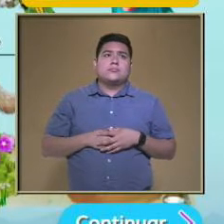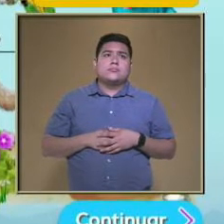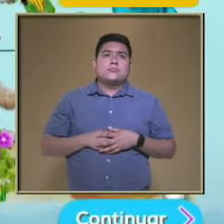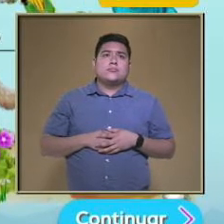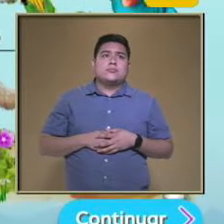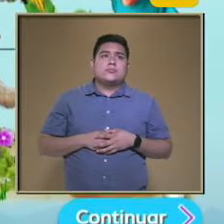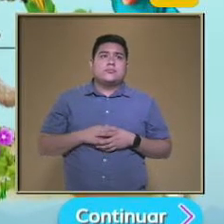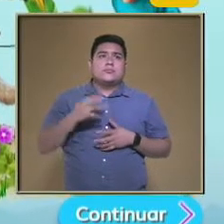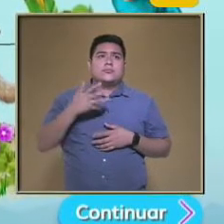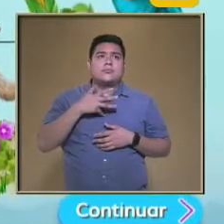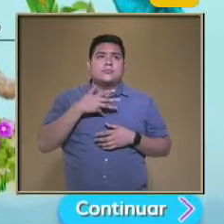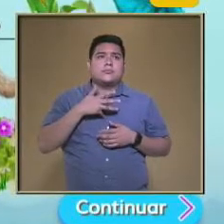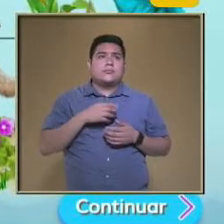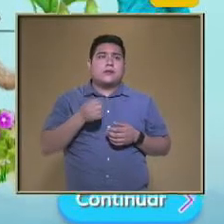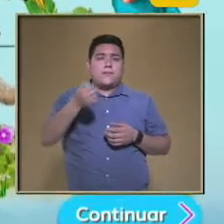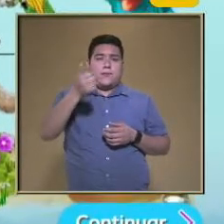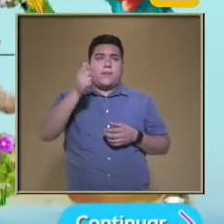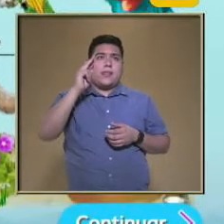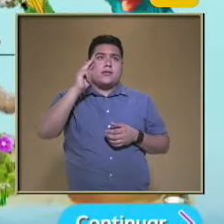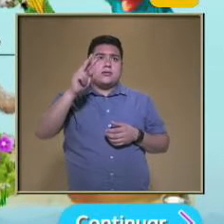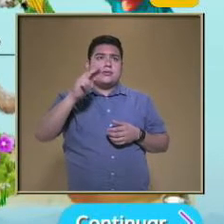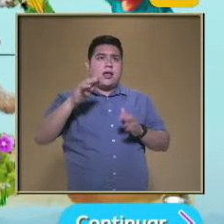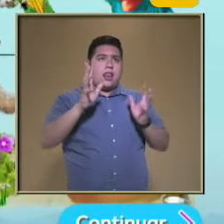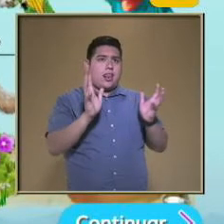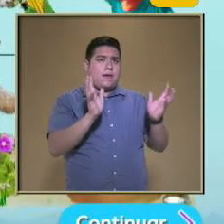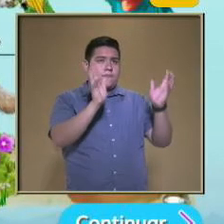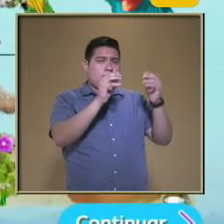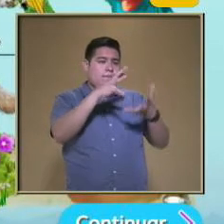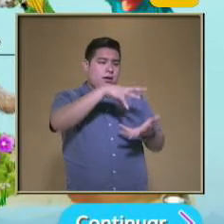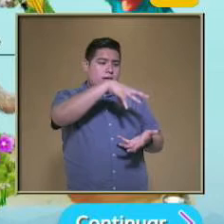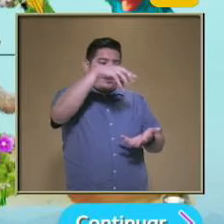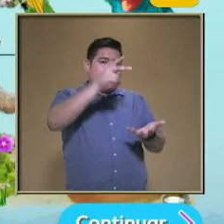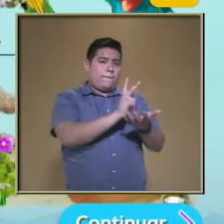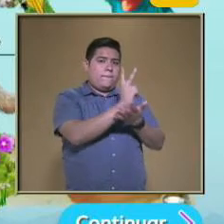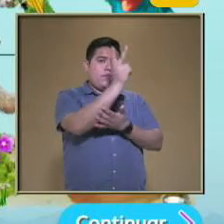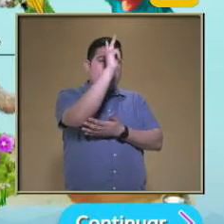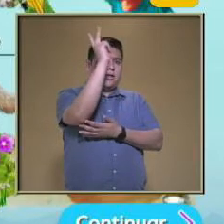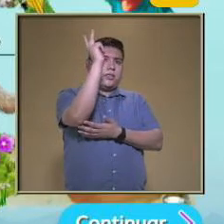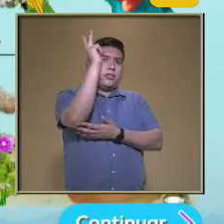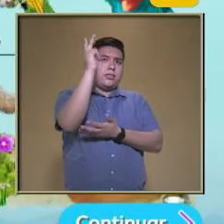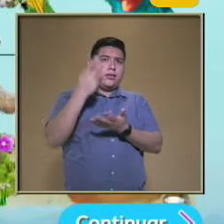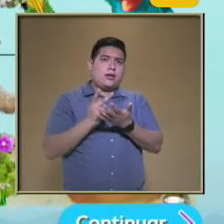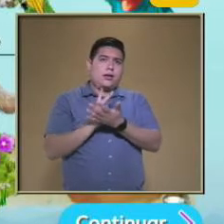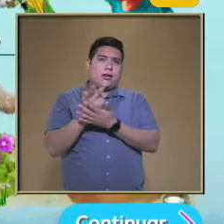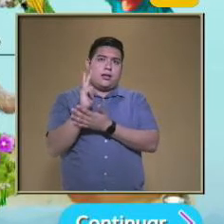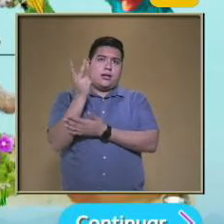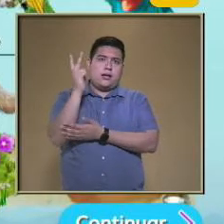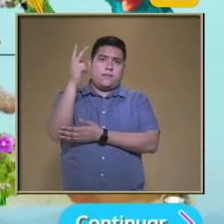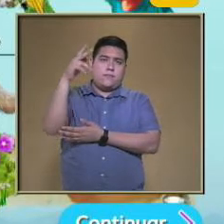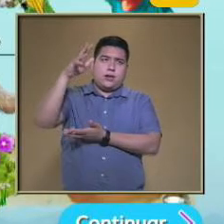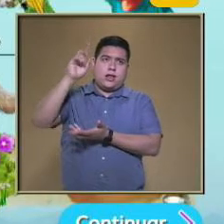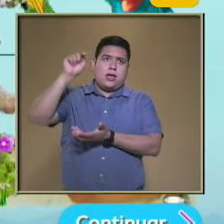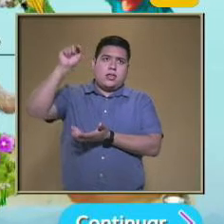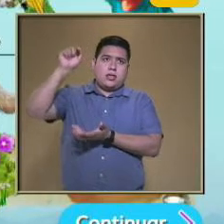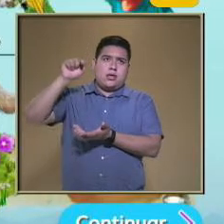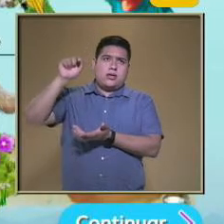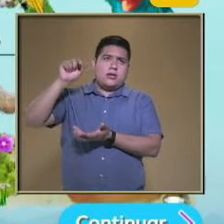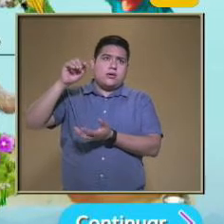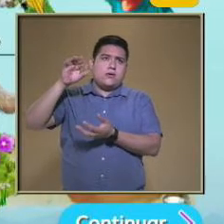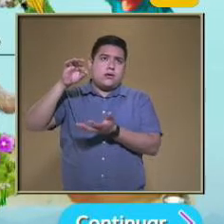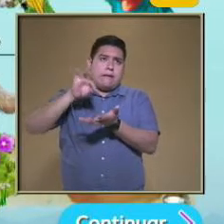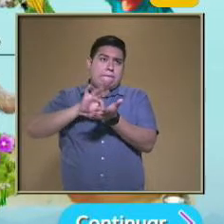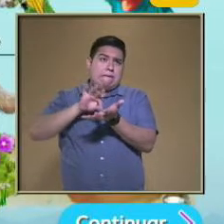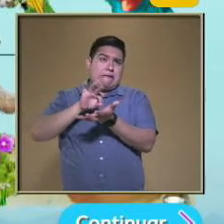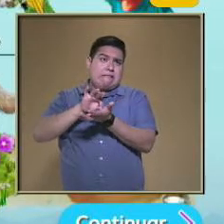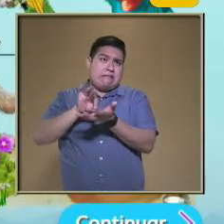Tenemos ahí La primera pista Dice En la milpa O el plantillo Como les dije A usted Una plantación Vive una bacteria Muy